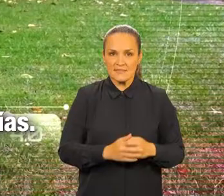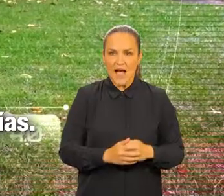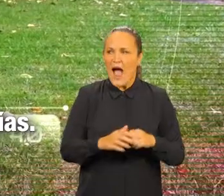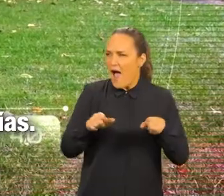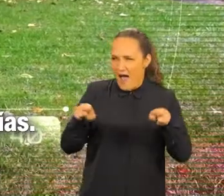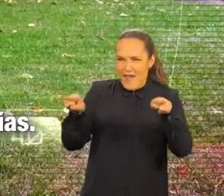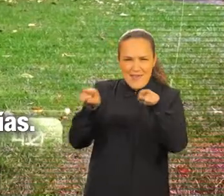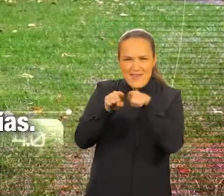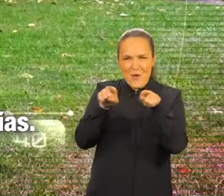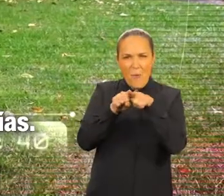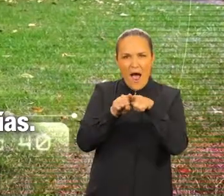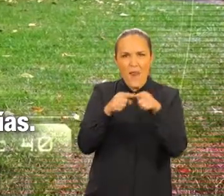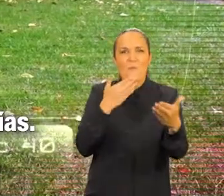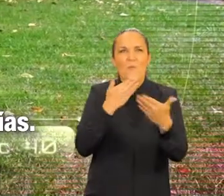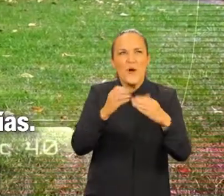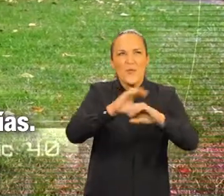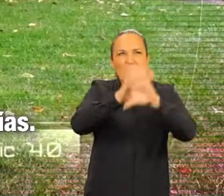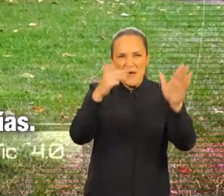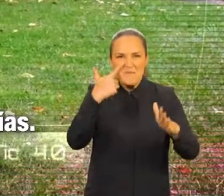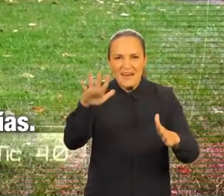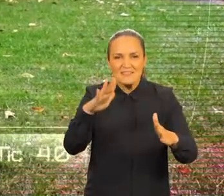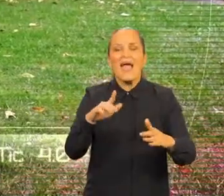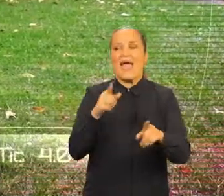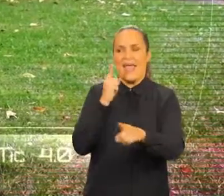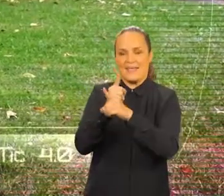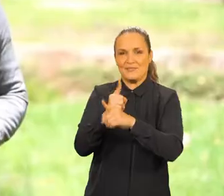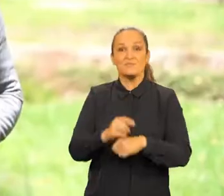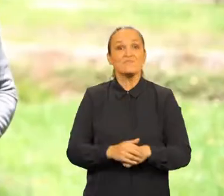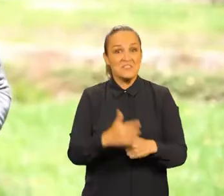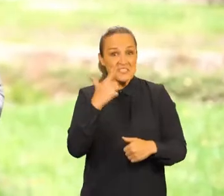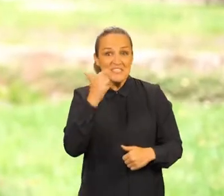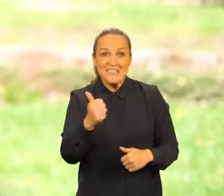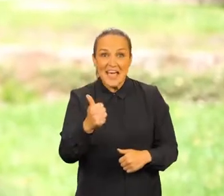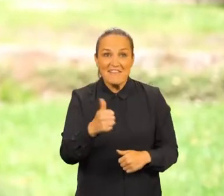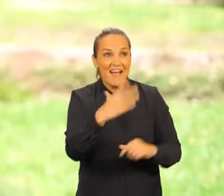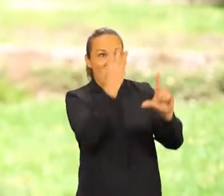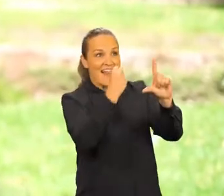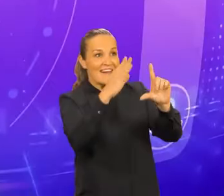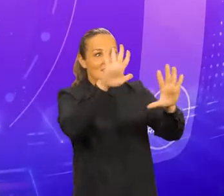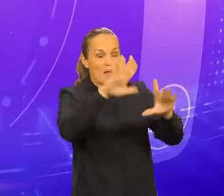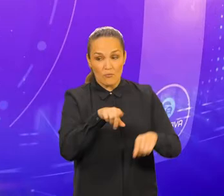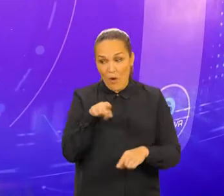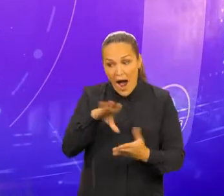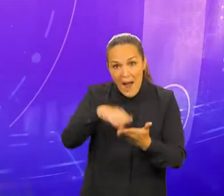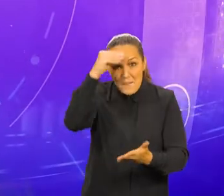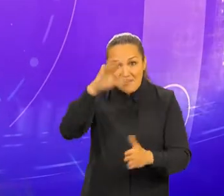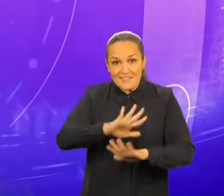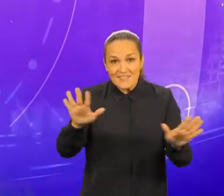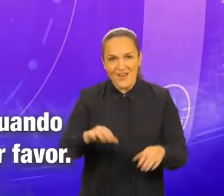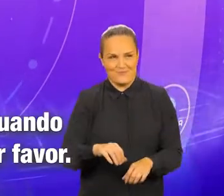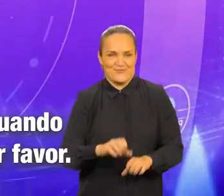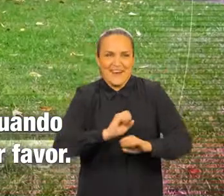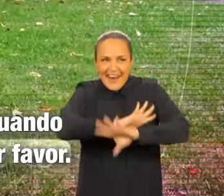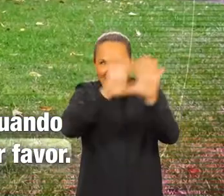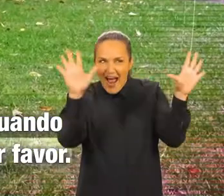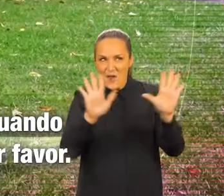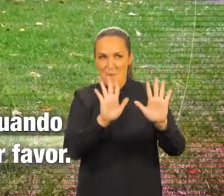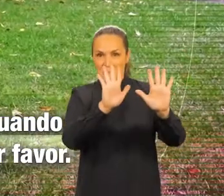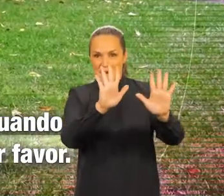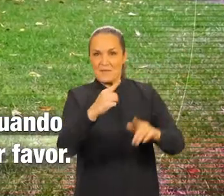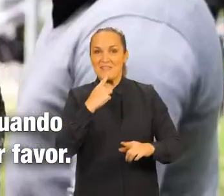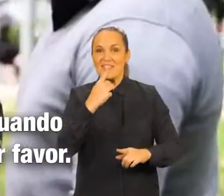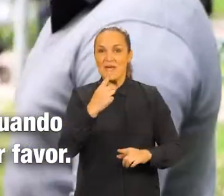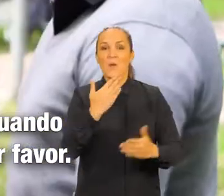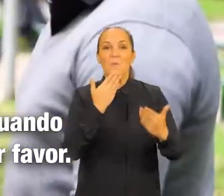Gracias. Ah, gracias. Como el principio del buenos días. Es correcto. Esto está muy chévere, Diana. ¿Aprendiste algo, Simón? Claro que sí.